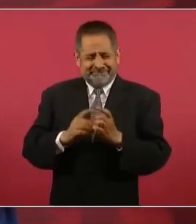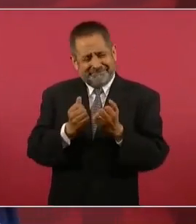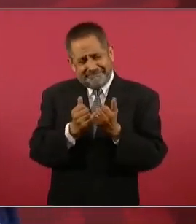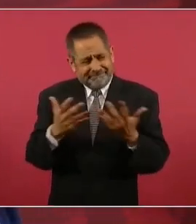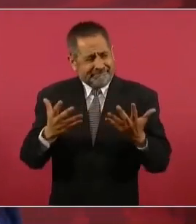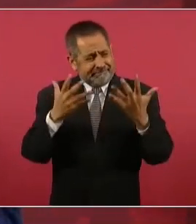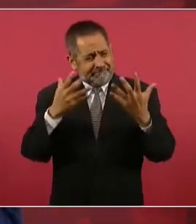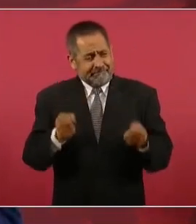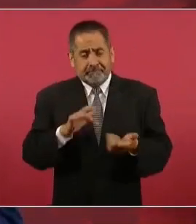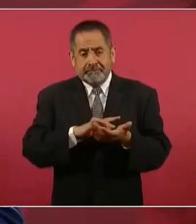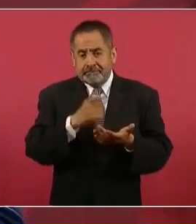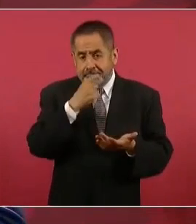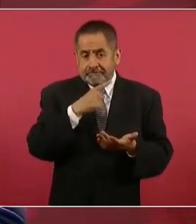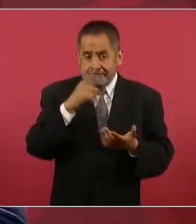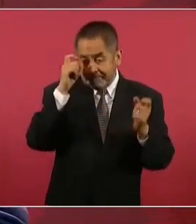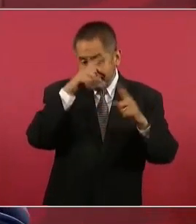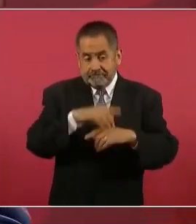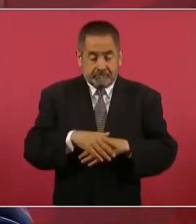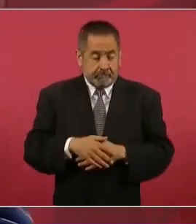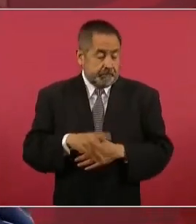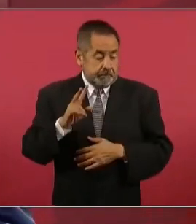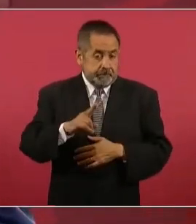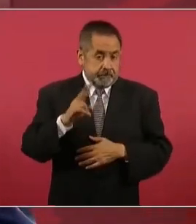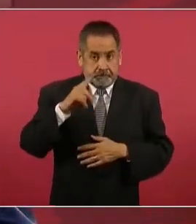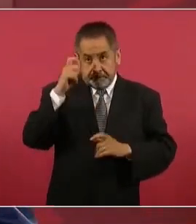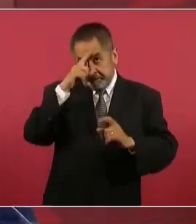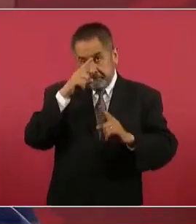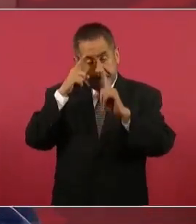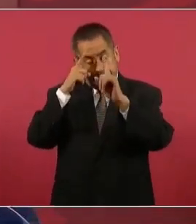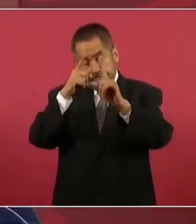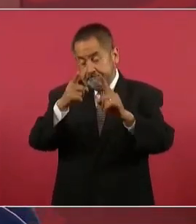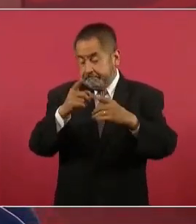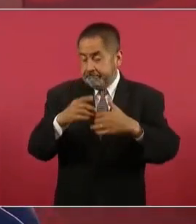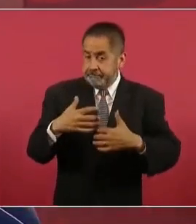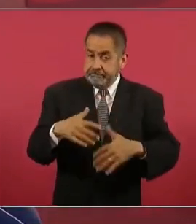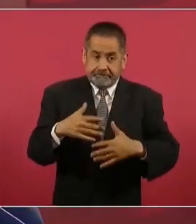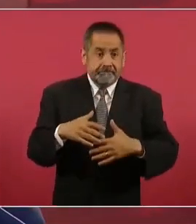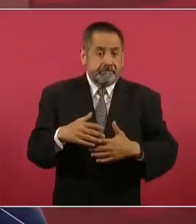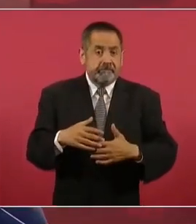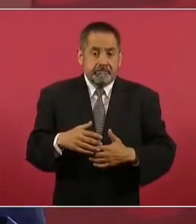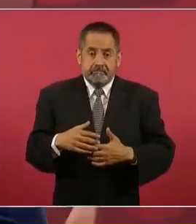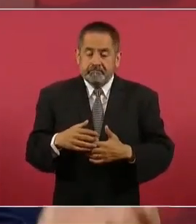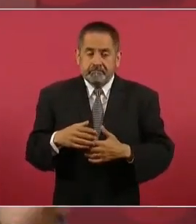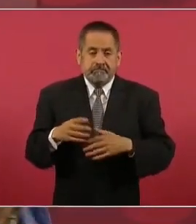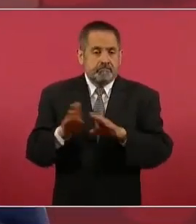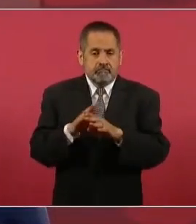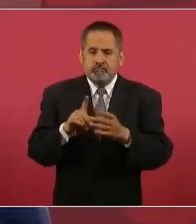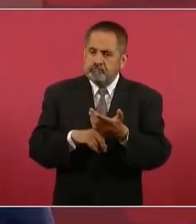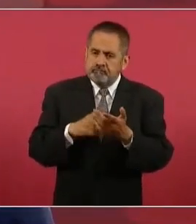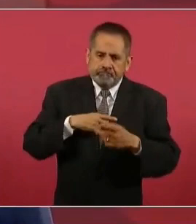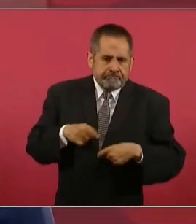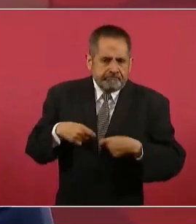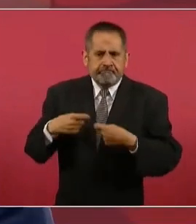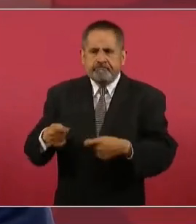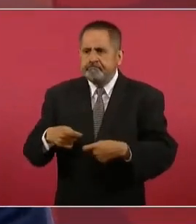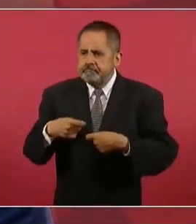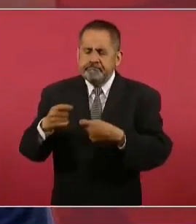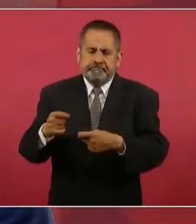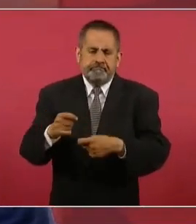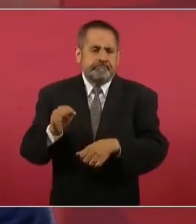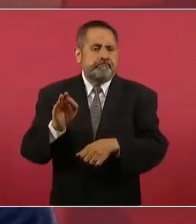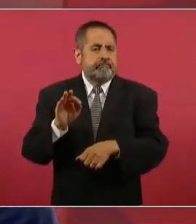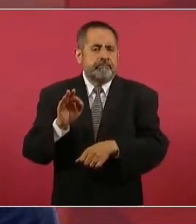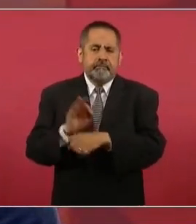Es un desafío importantísimo el garantizar el derecho a la